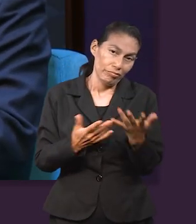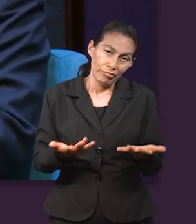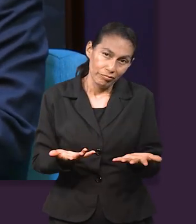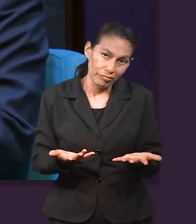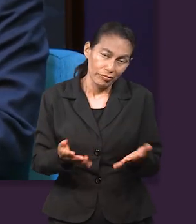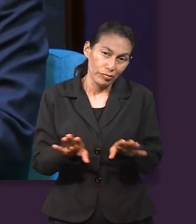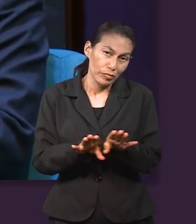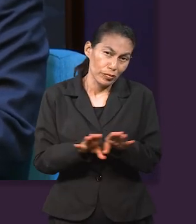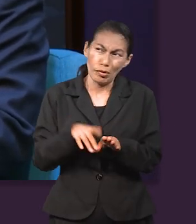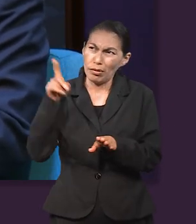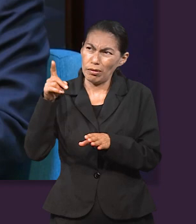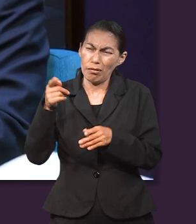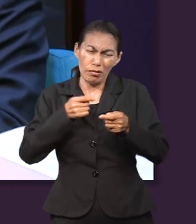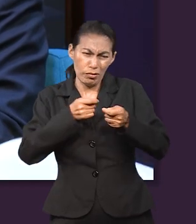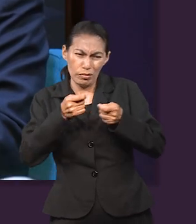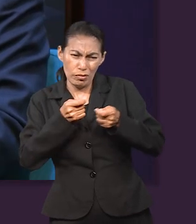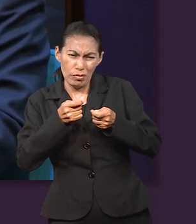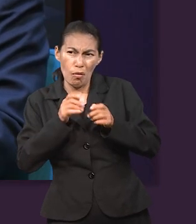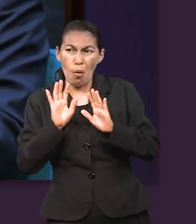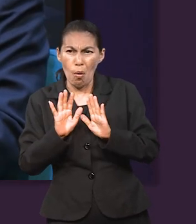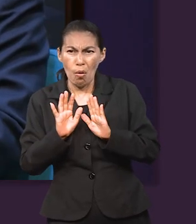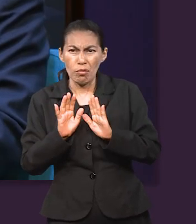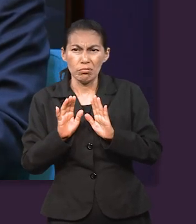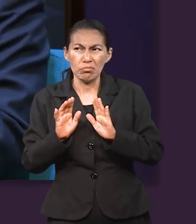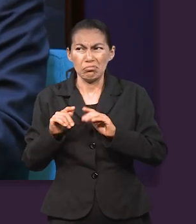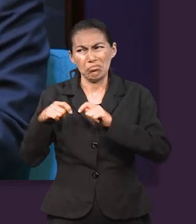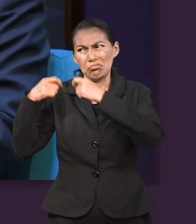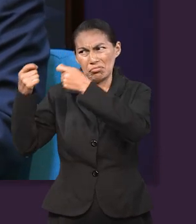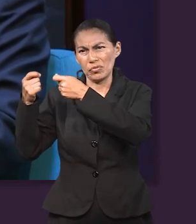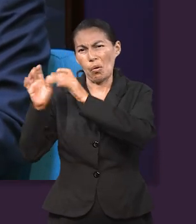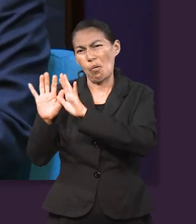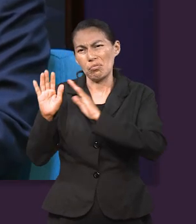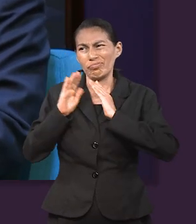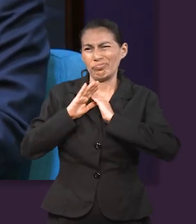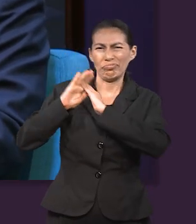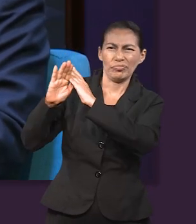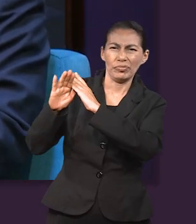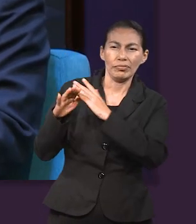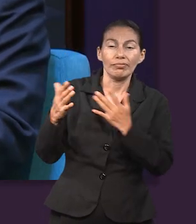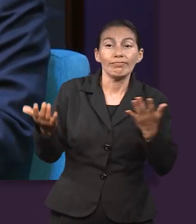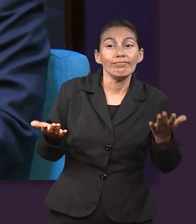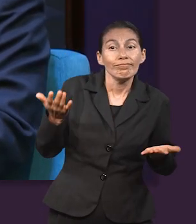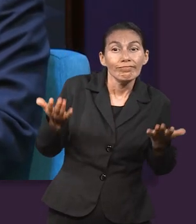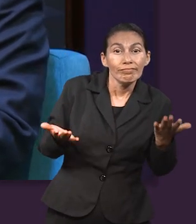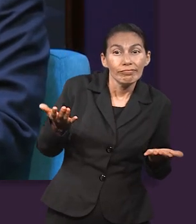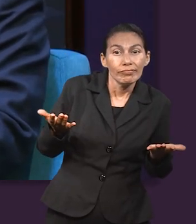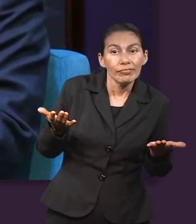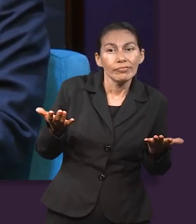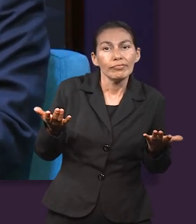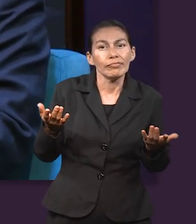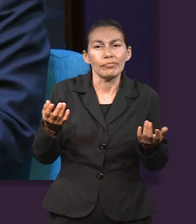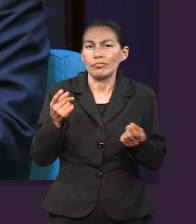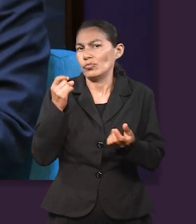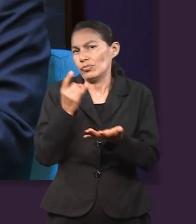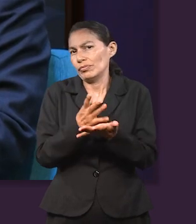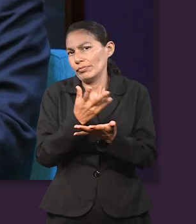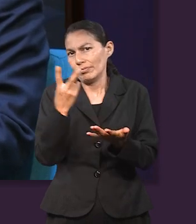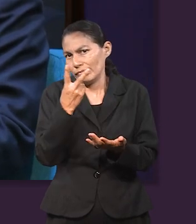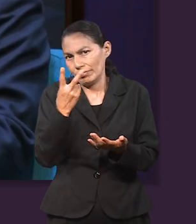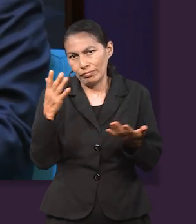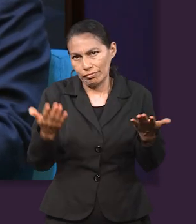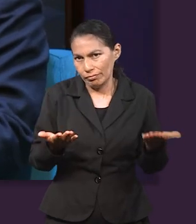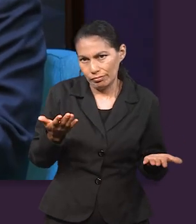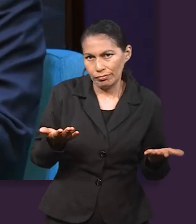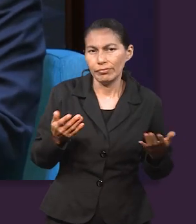O aceptas a Dios y lo reconoces, que él te está dirigiendo y tiene el control, o simplemente no lo aceptas